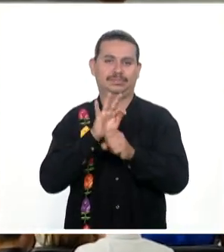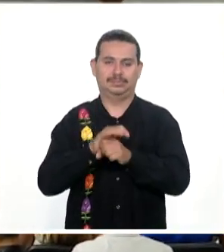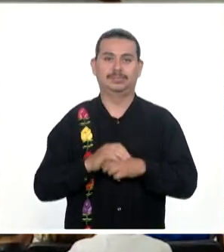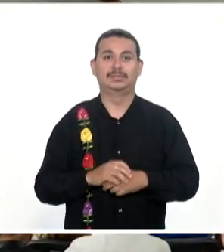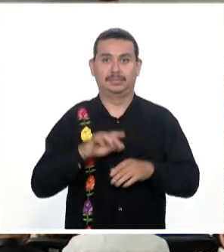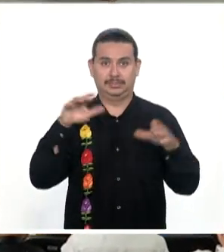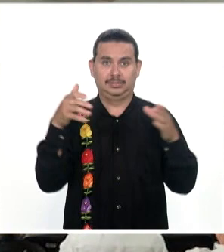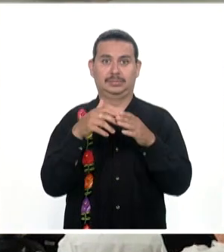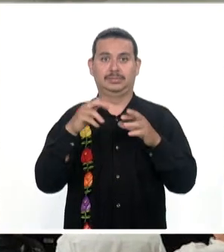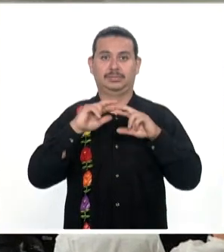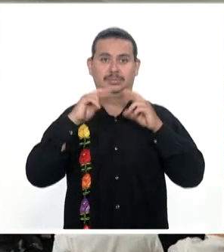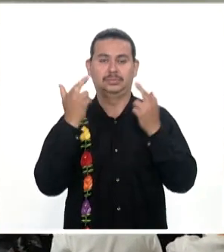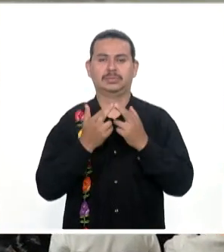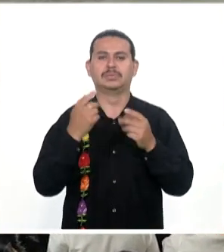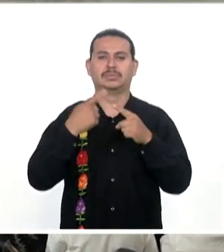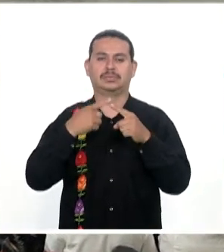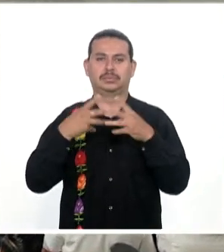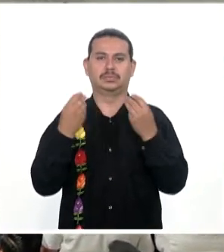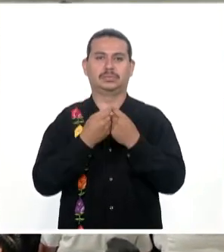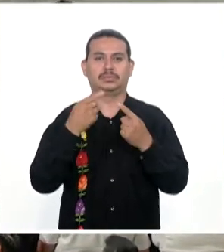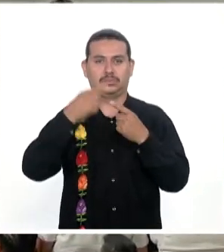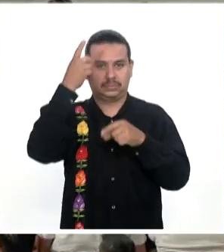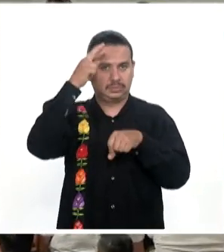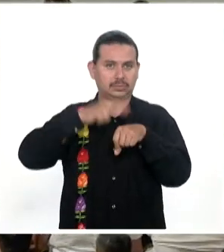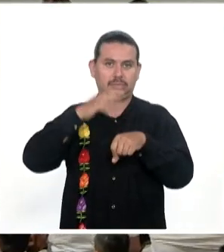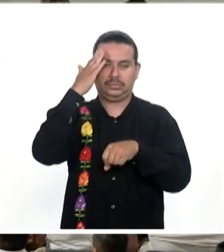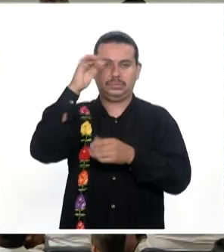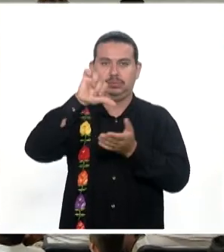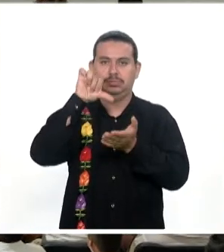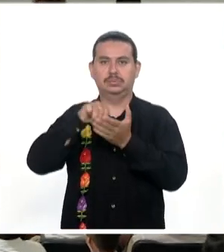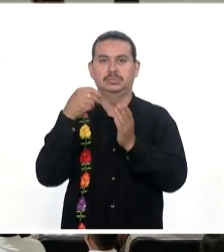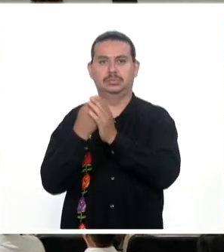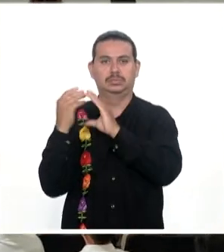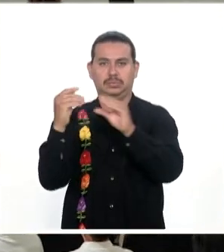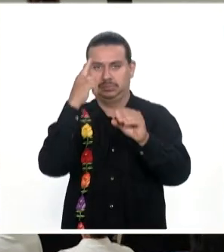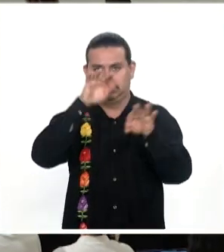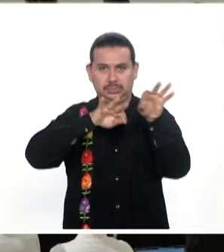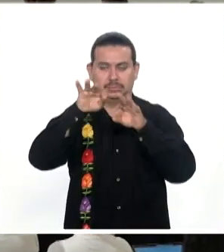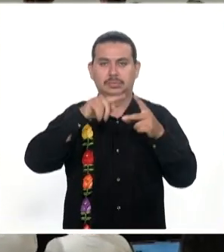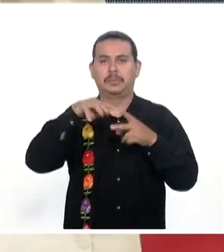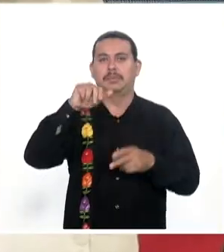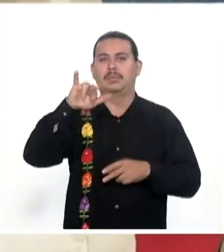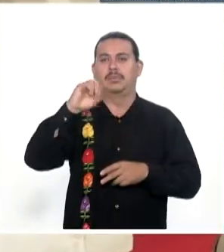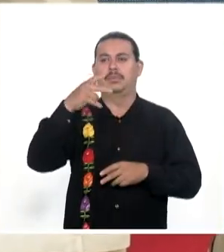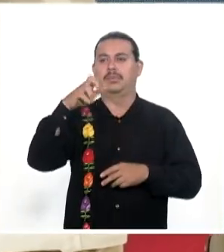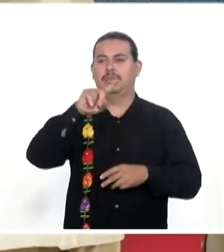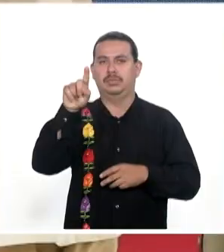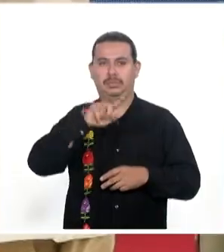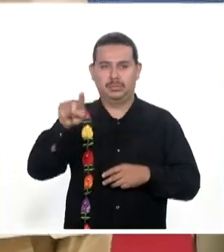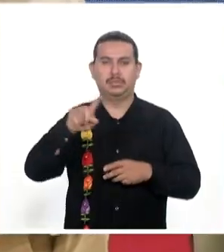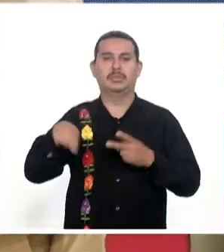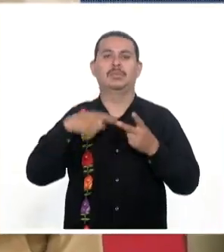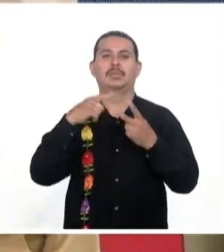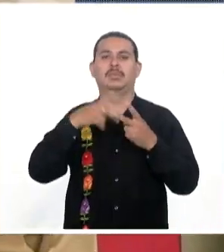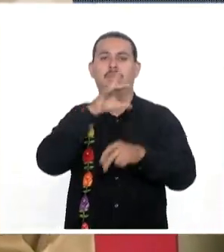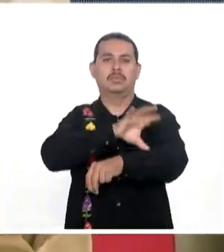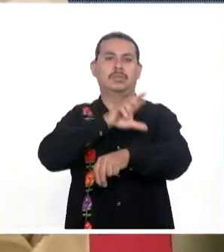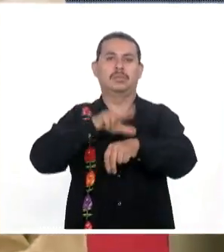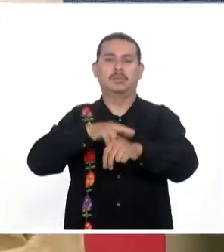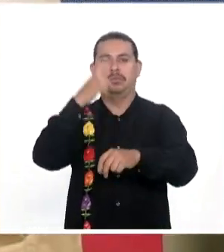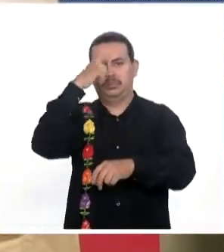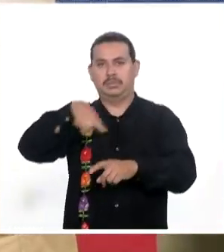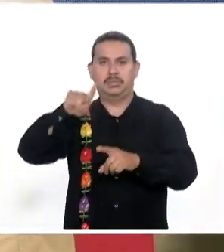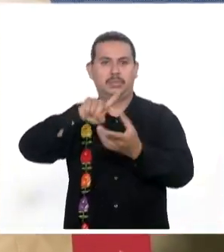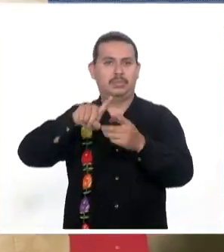país Participaron En esta reunión El director general De centros De formación Para el trabajo Mario Hernández González Y el coordinador De